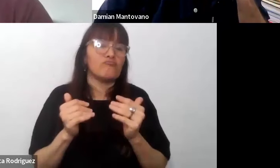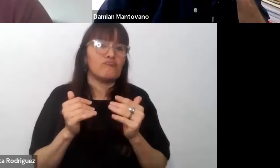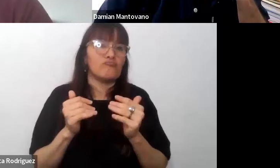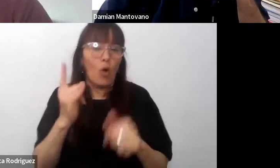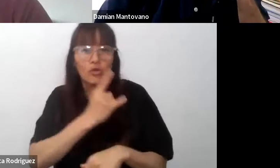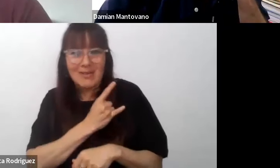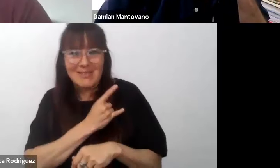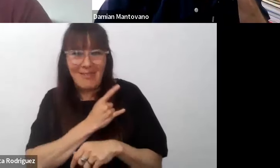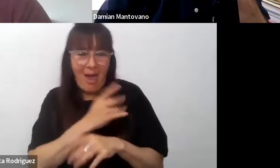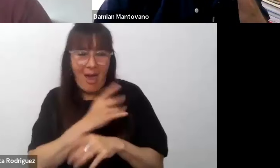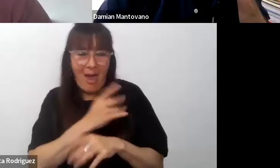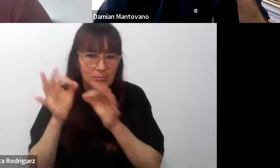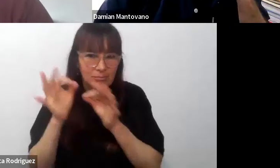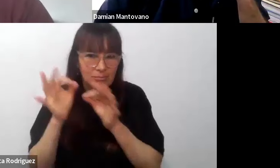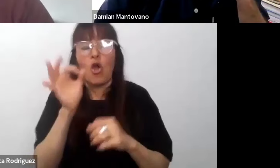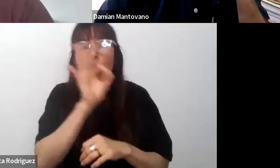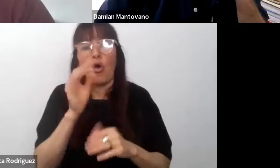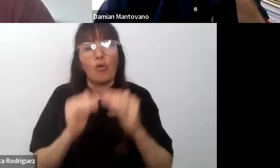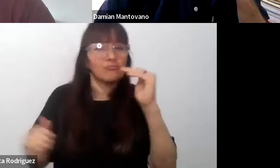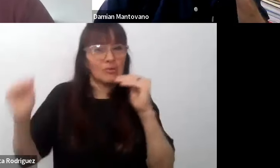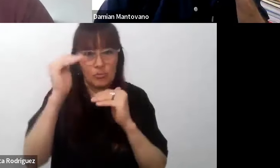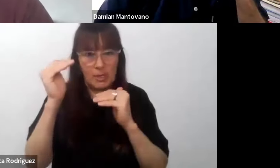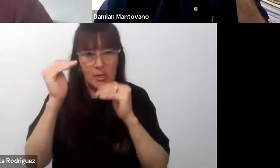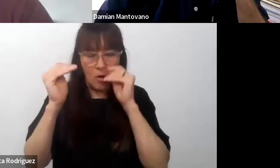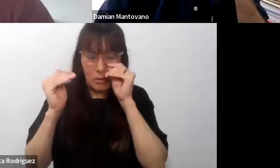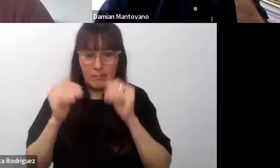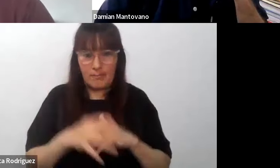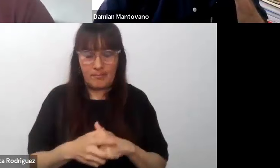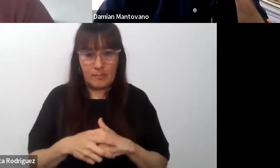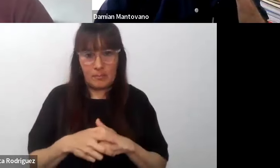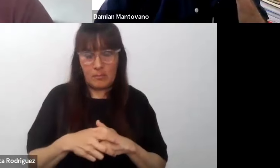pero para los otros tipos de